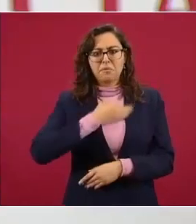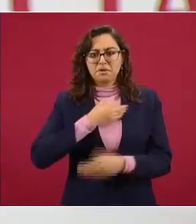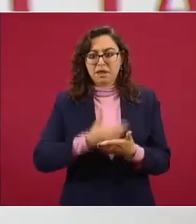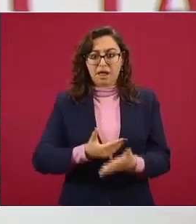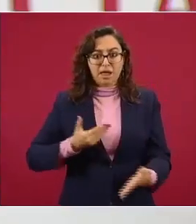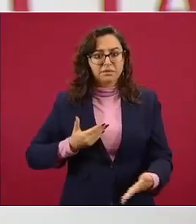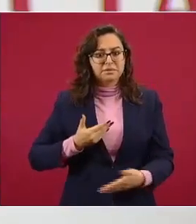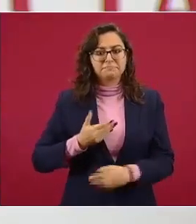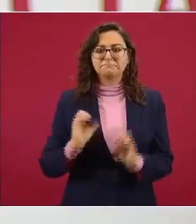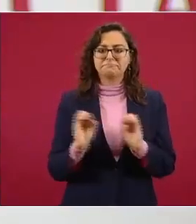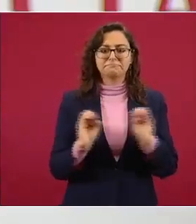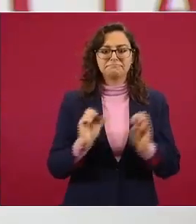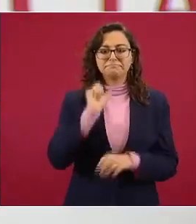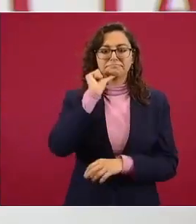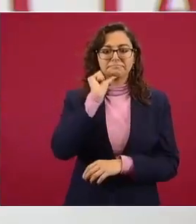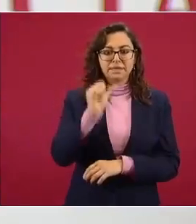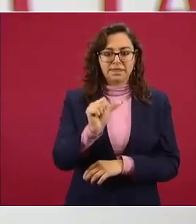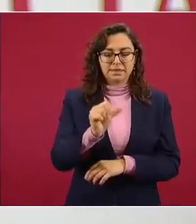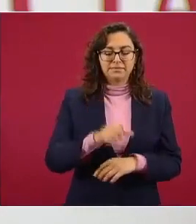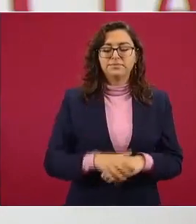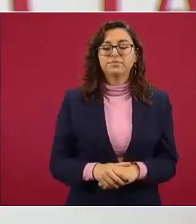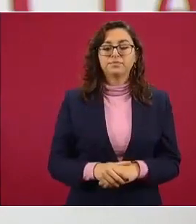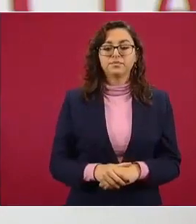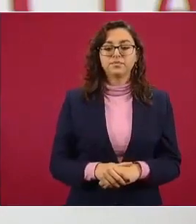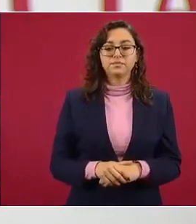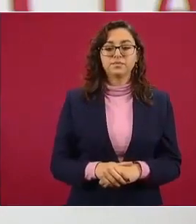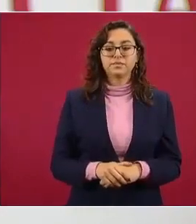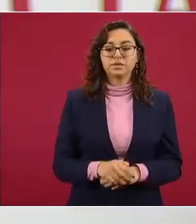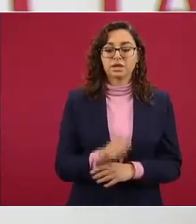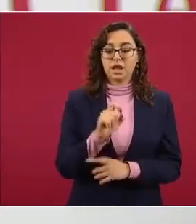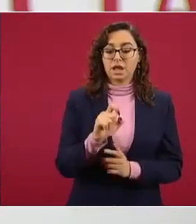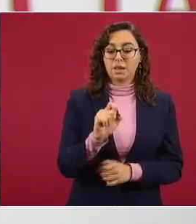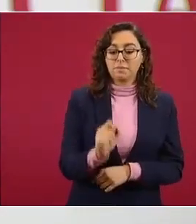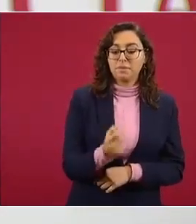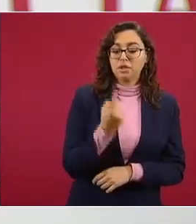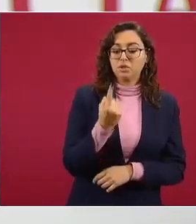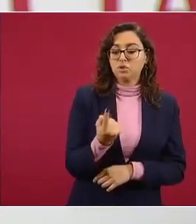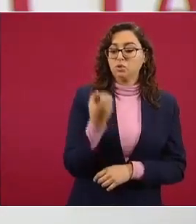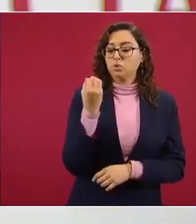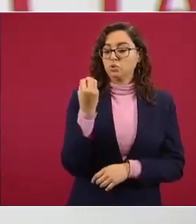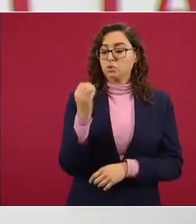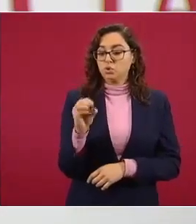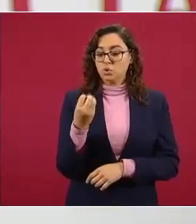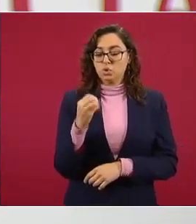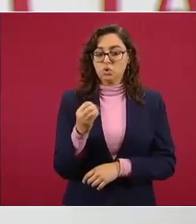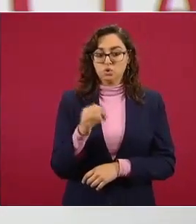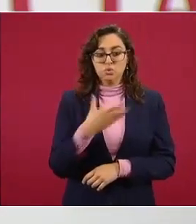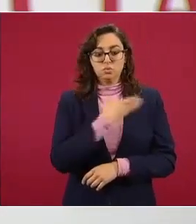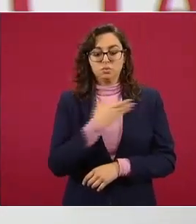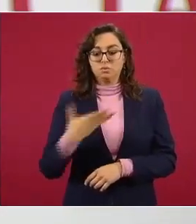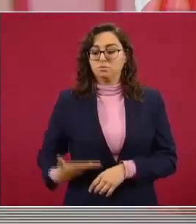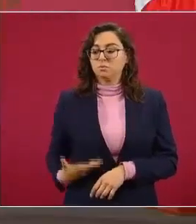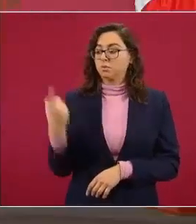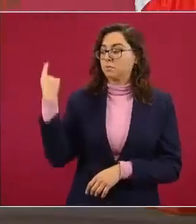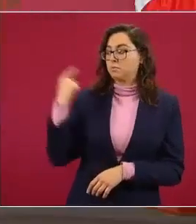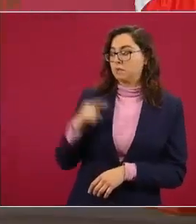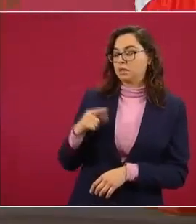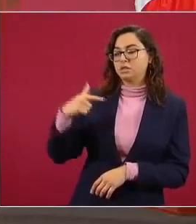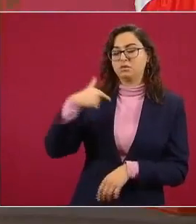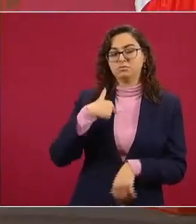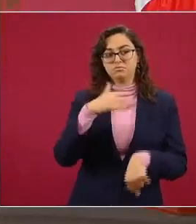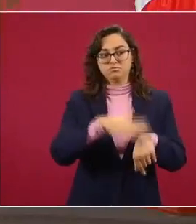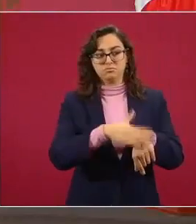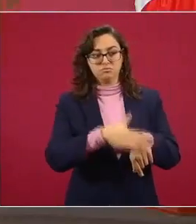El 21 de octubre, convoqué por instrucción del señor presidente de la República al embajador